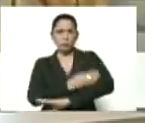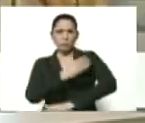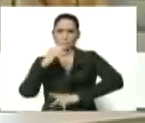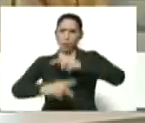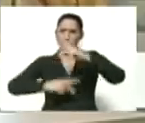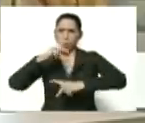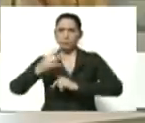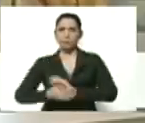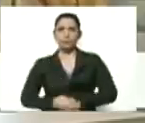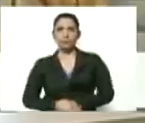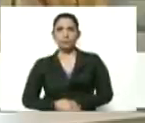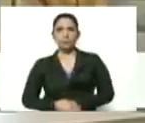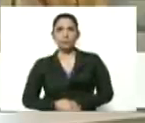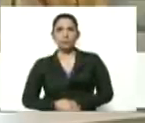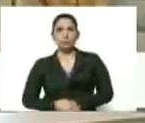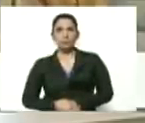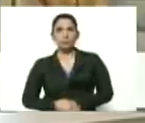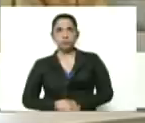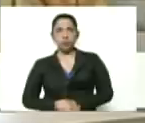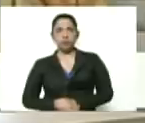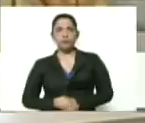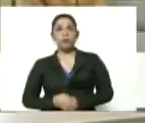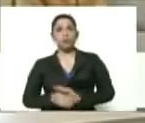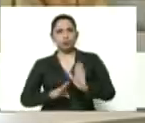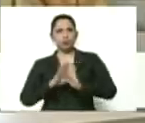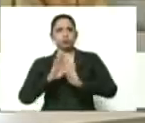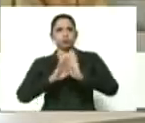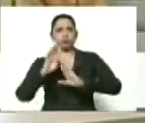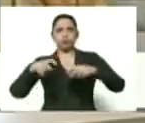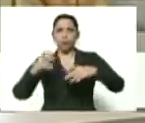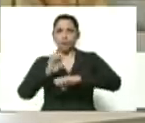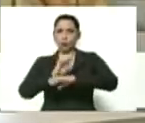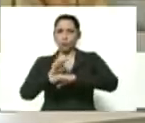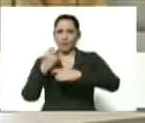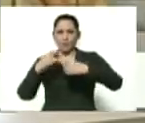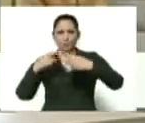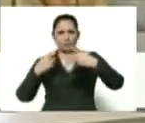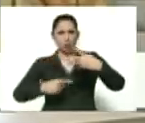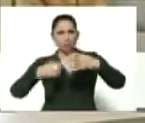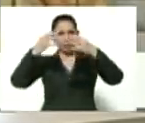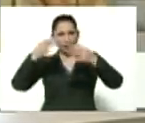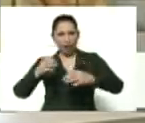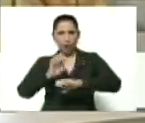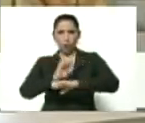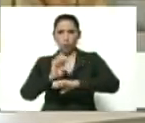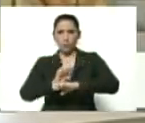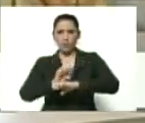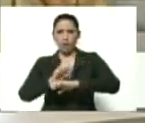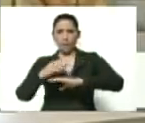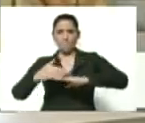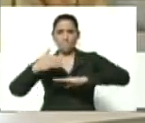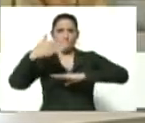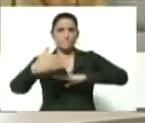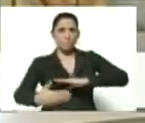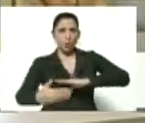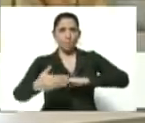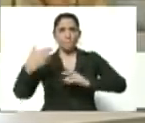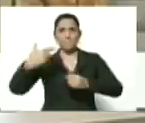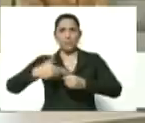y levantando la nueva economía, la economía diversificada, la economía real, post petrolera